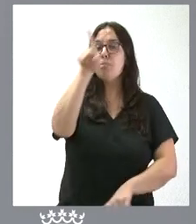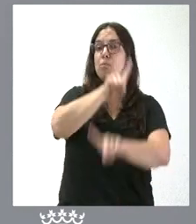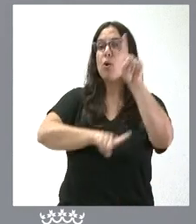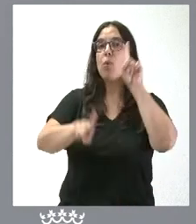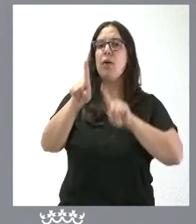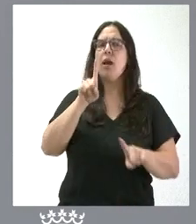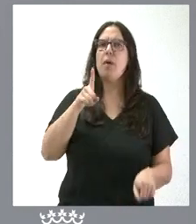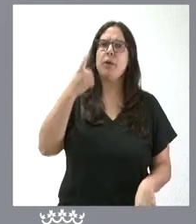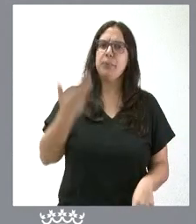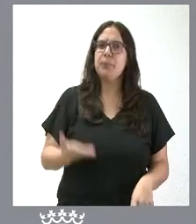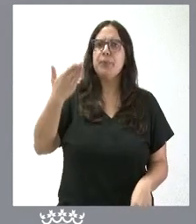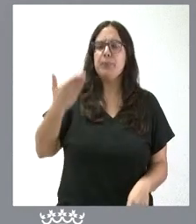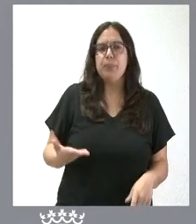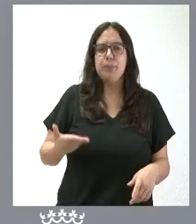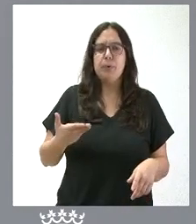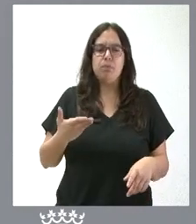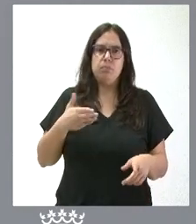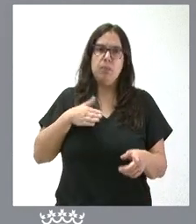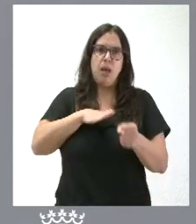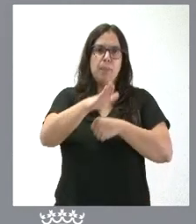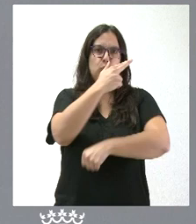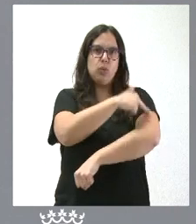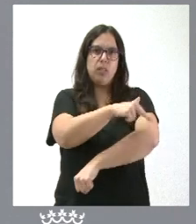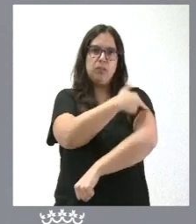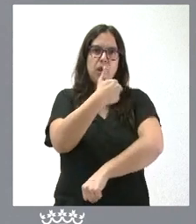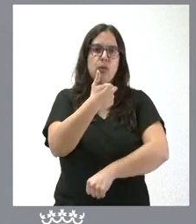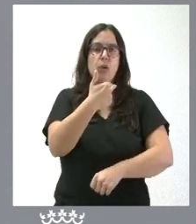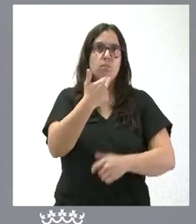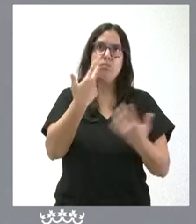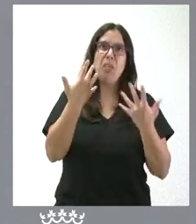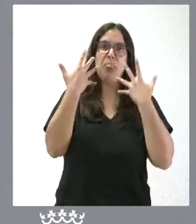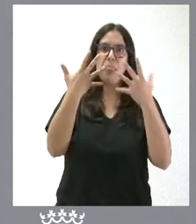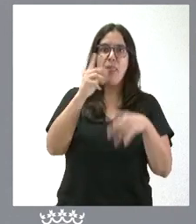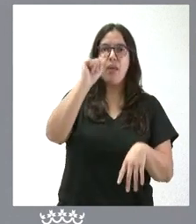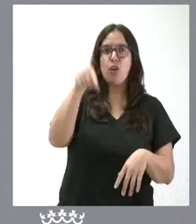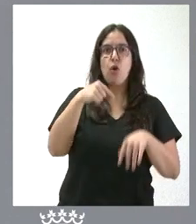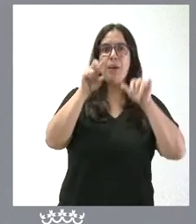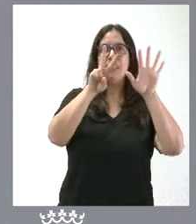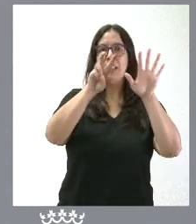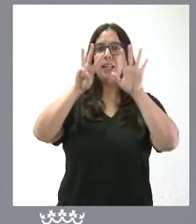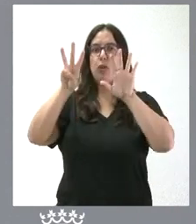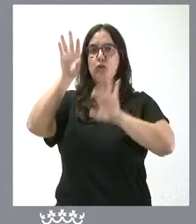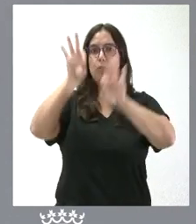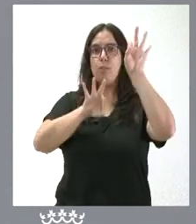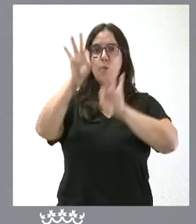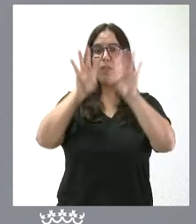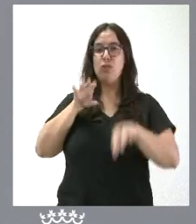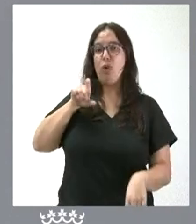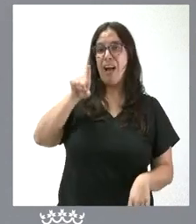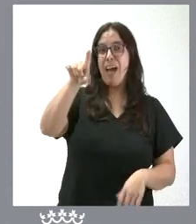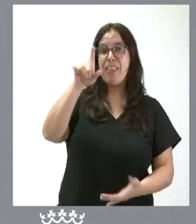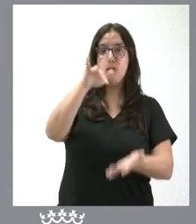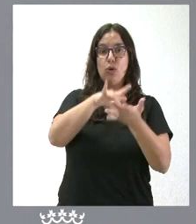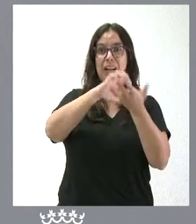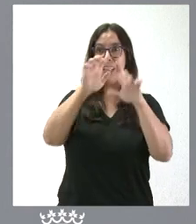muy relevante desde el punto de vista sanitario, que el 10,78% de todos los cánceres que se producen